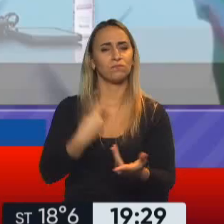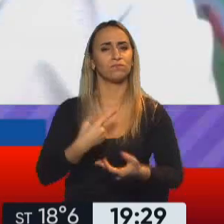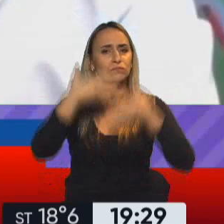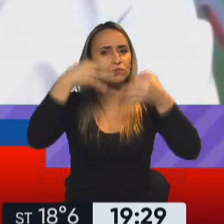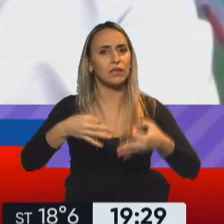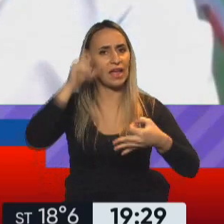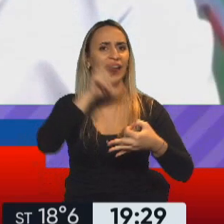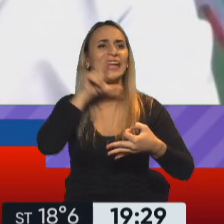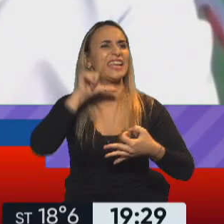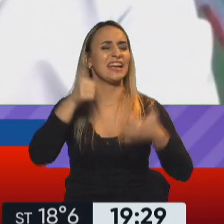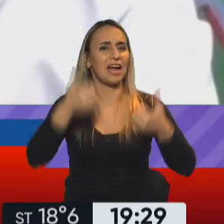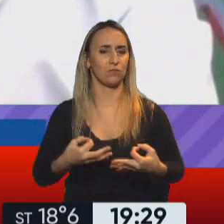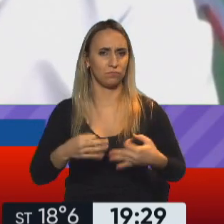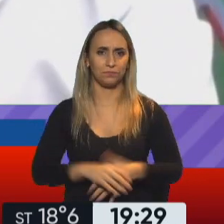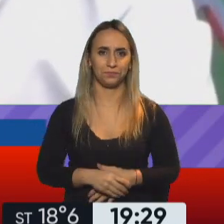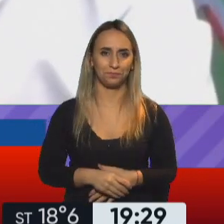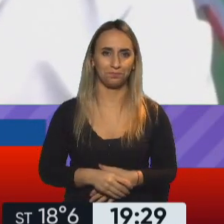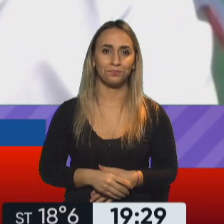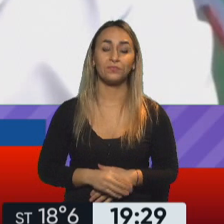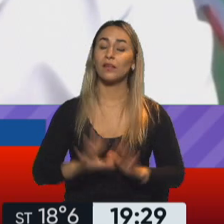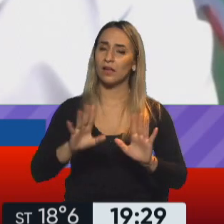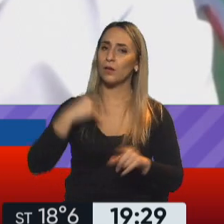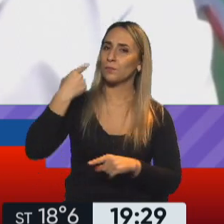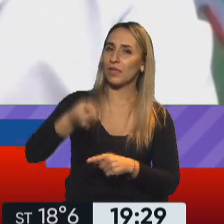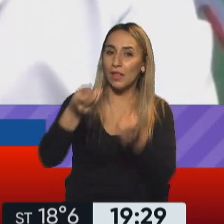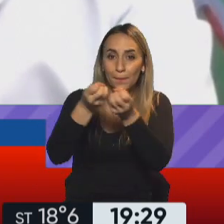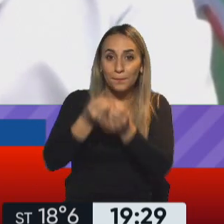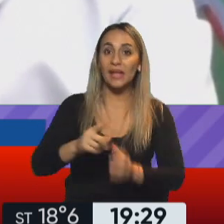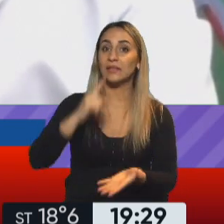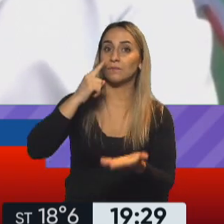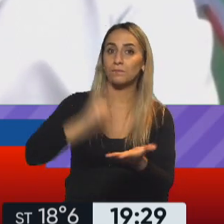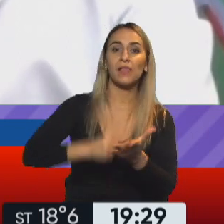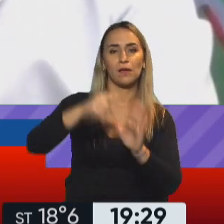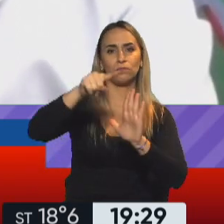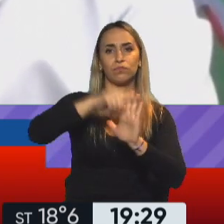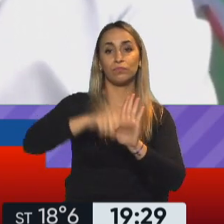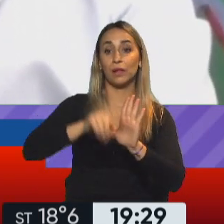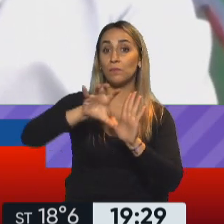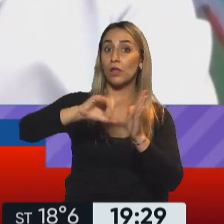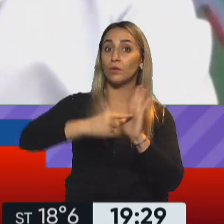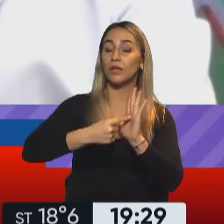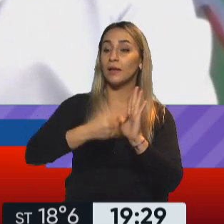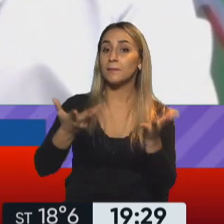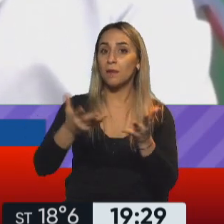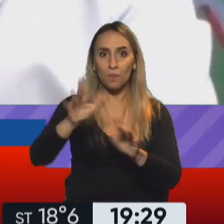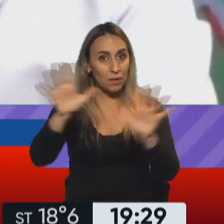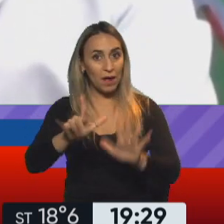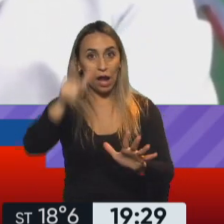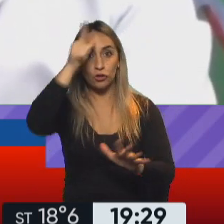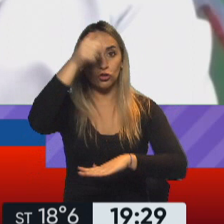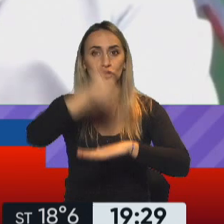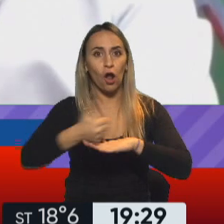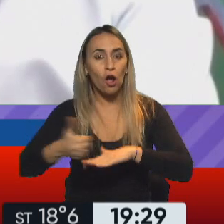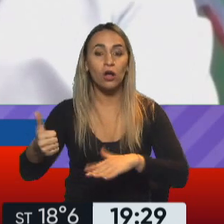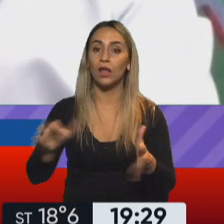Bien. Mañana comienzan a regir restricciones también sobre la provincia de Buenos Aires. ¿Cómo se preparan los controles? ¿Qué se espera para este